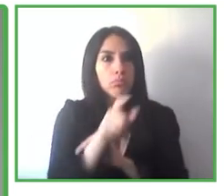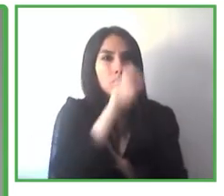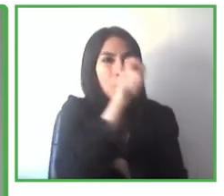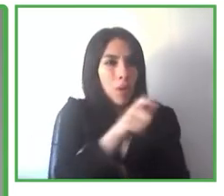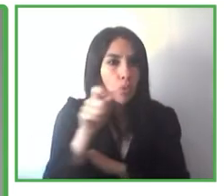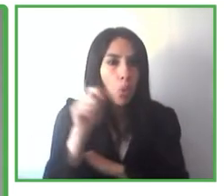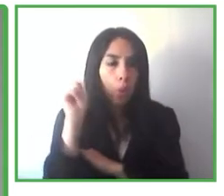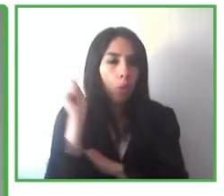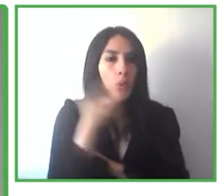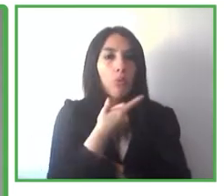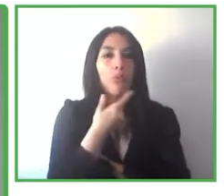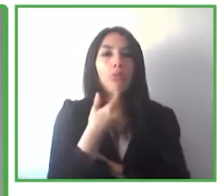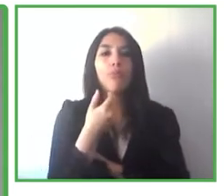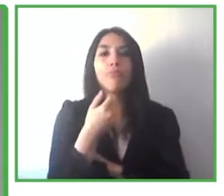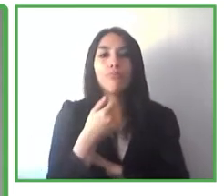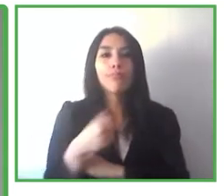¿no?